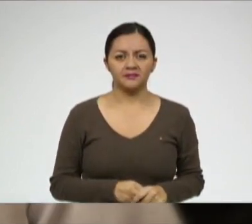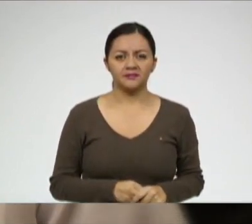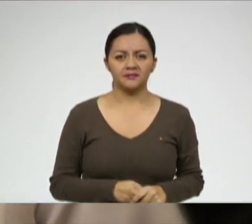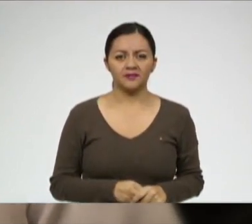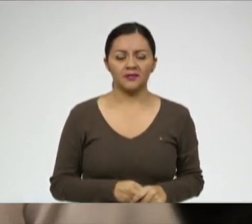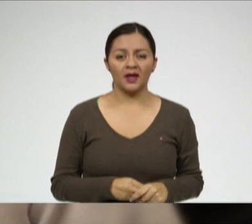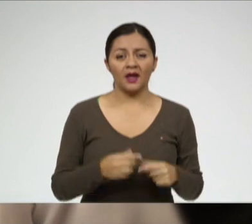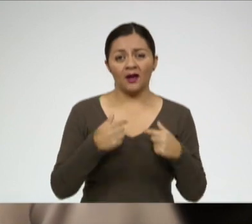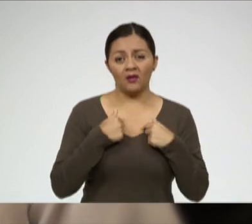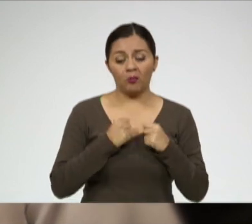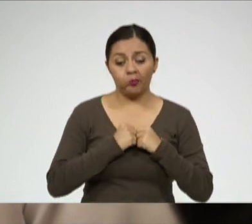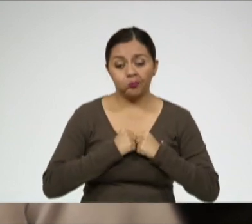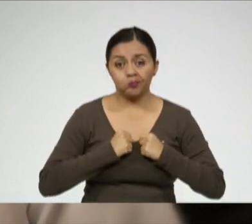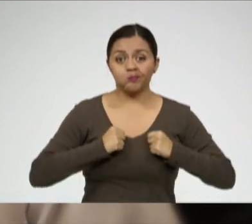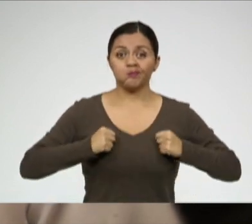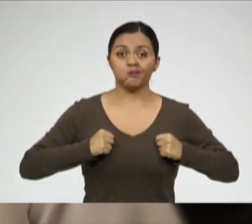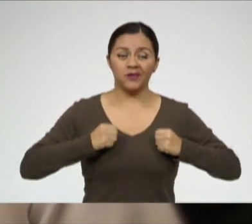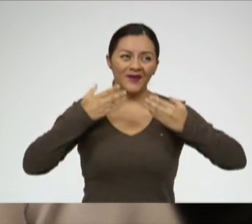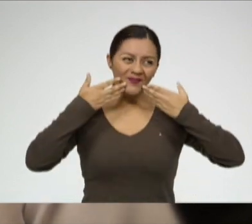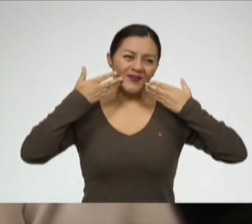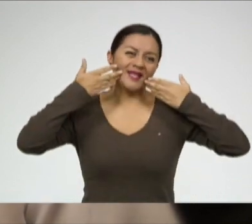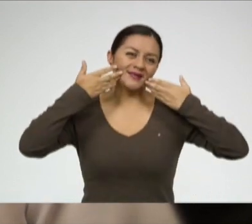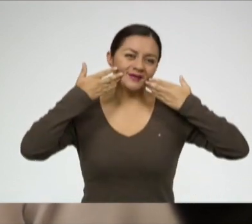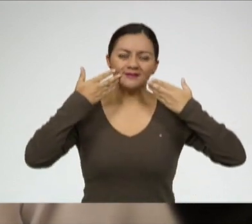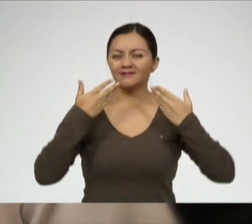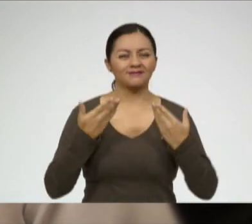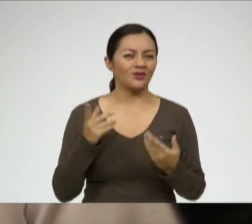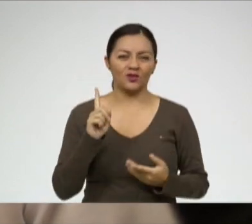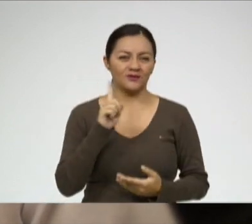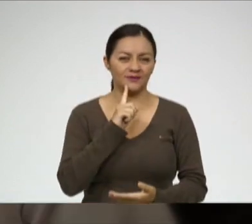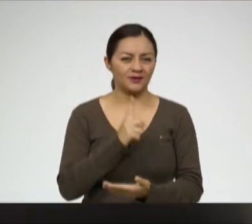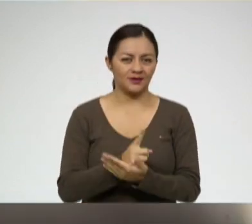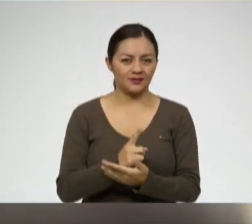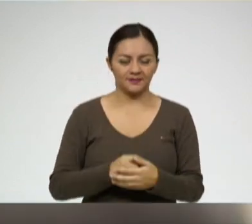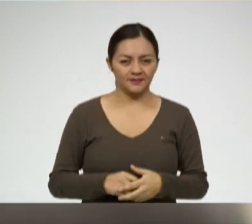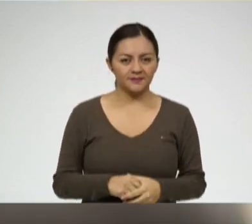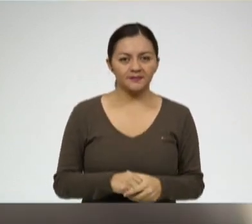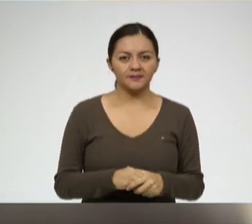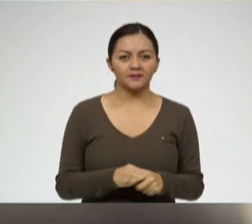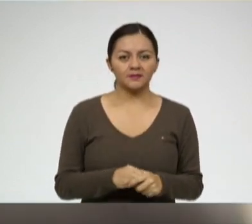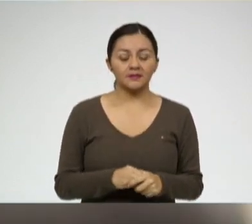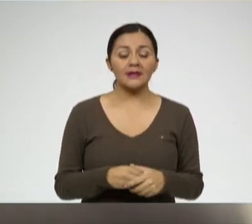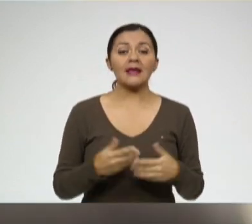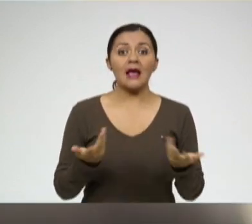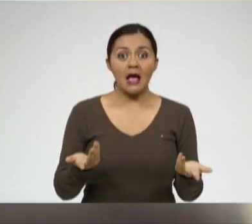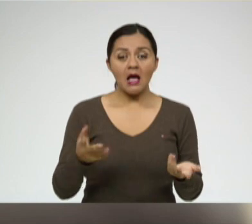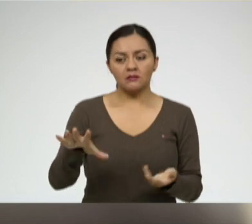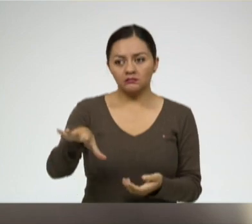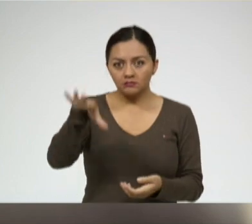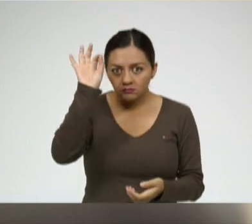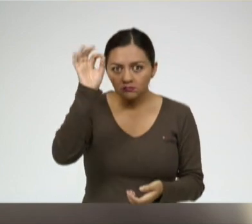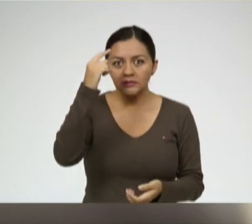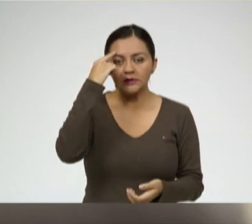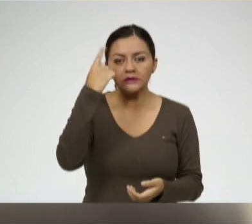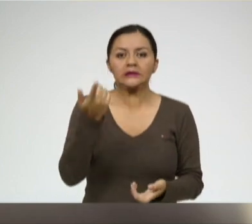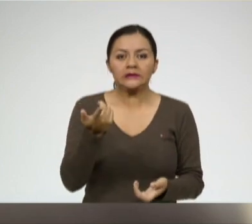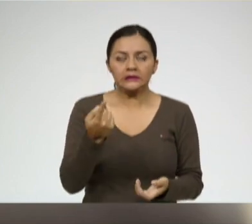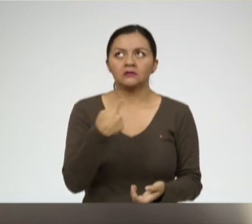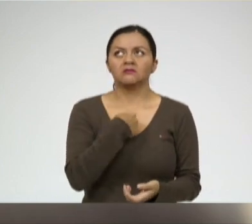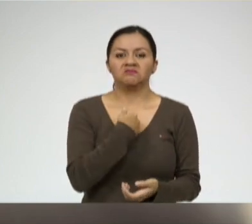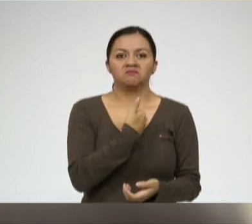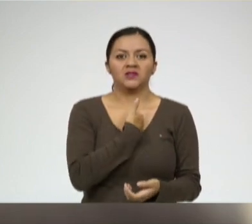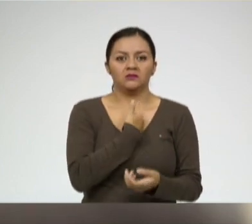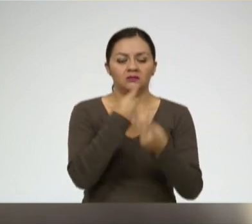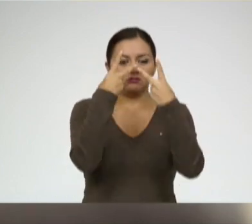Ser gordito feliz y estoy bien generalmente no funciona y no es verdad. Te empiezas a dar en cuenta de que estás con un problema de